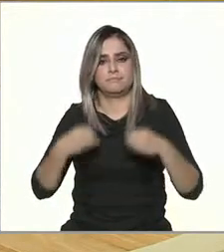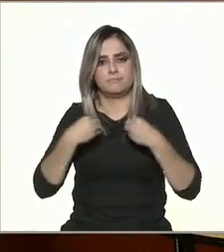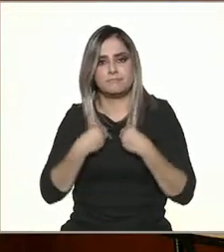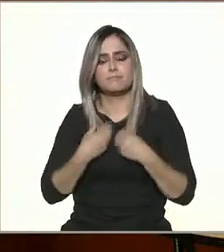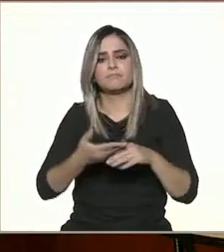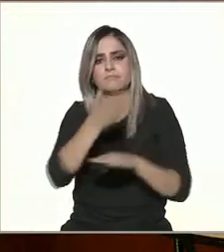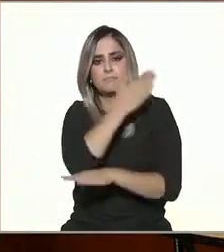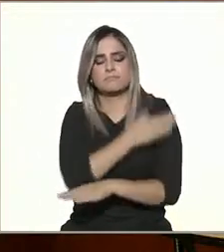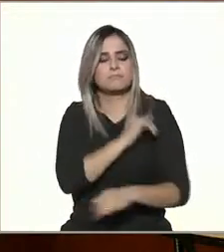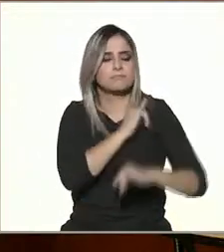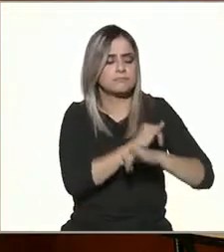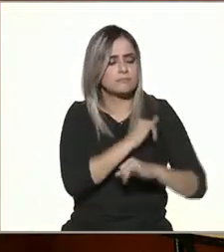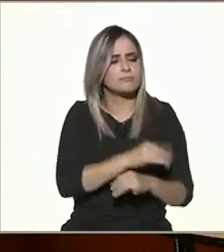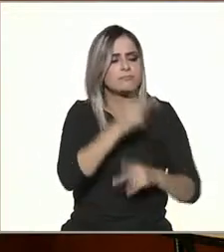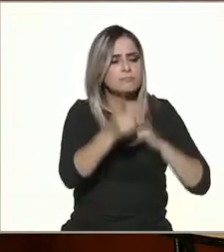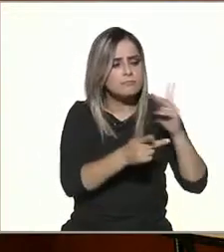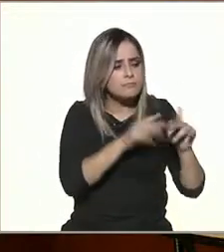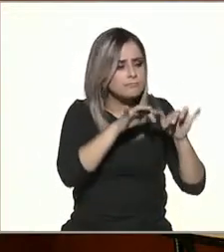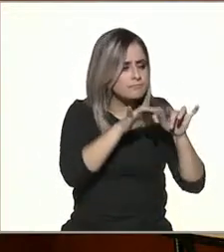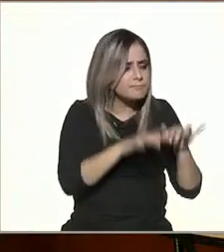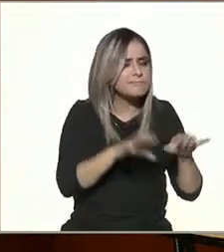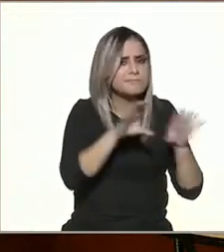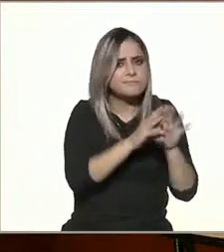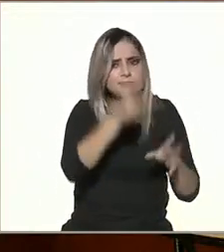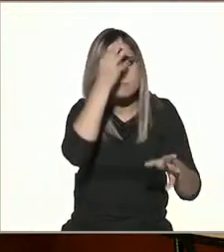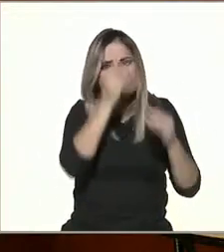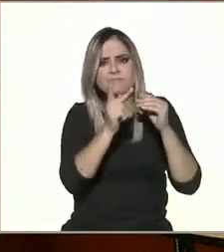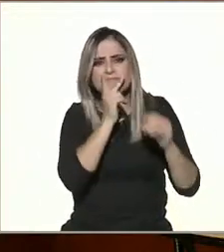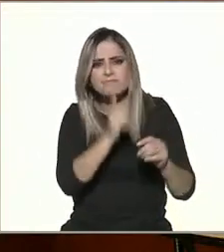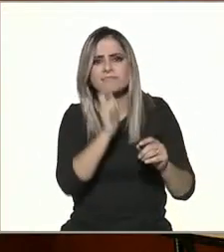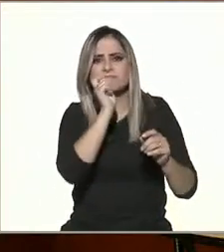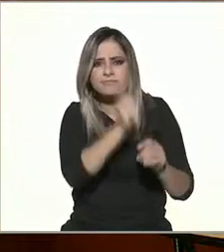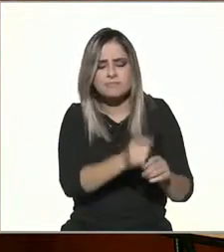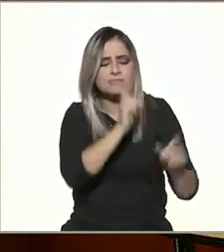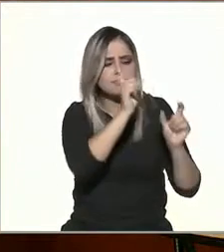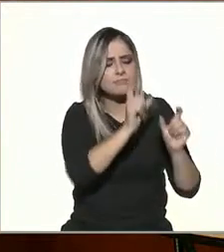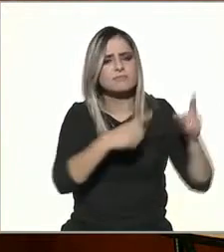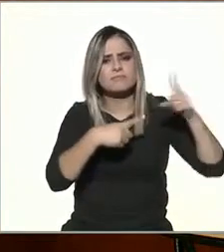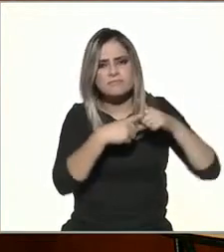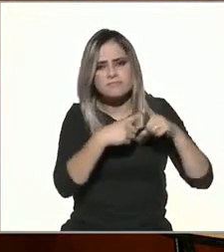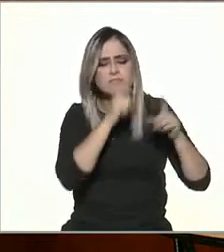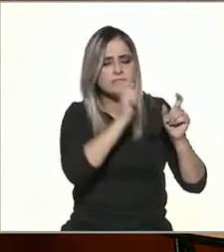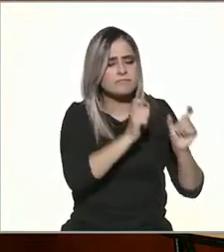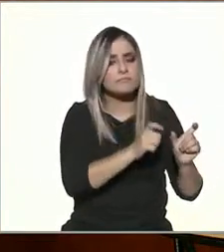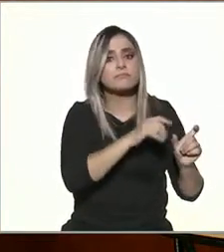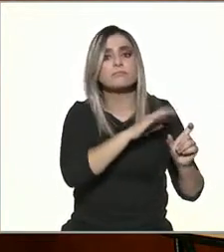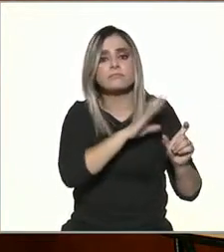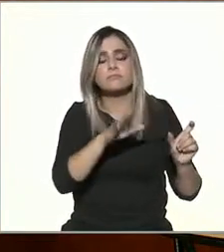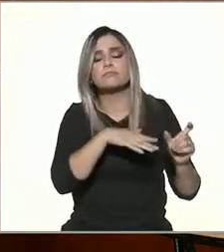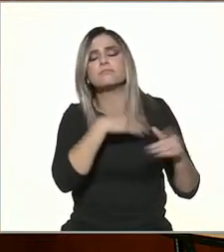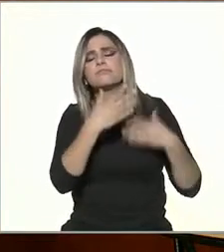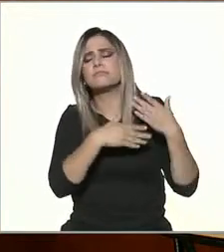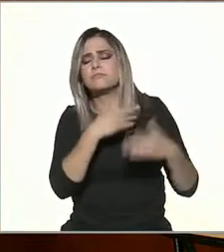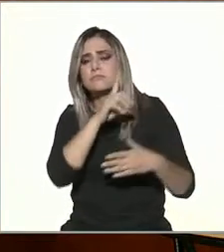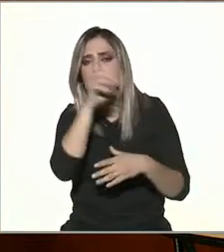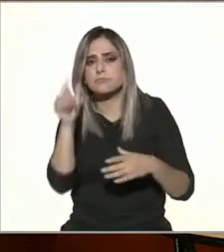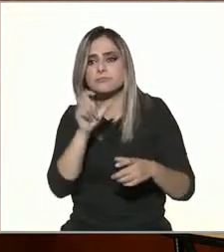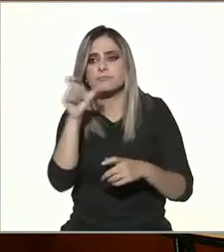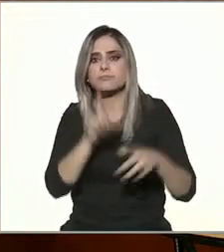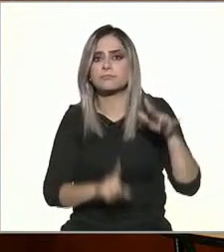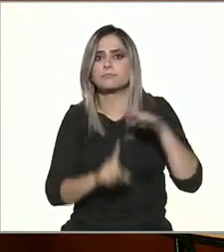un Internet de intercambio, o sea, de interacción. O sea, tenemos interactividad y, sobre todo, algo muy importante,